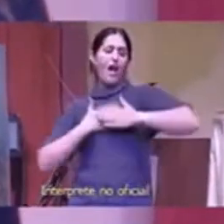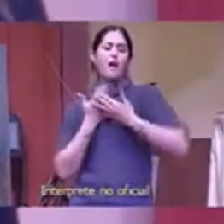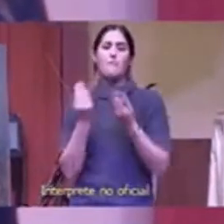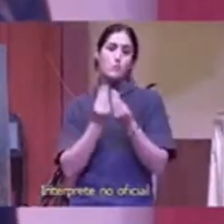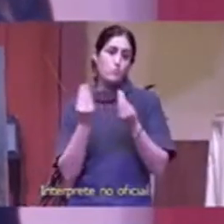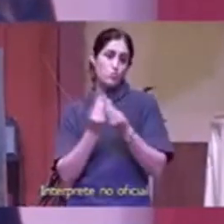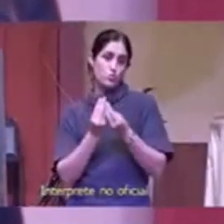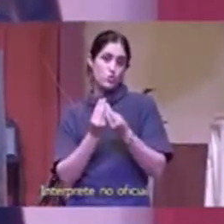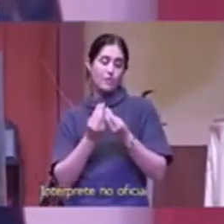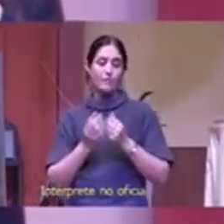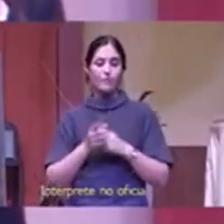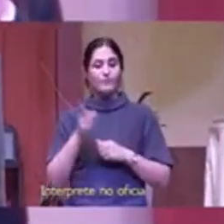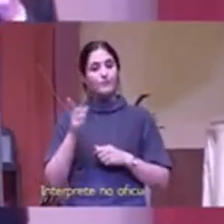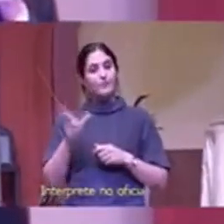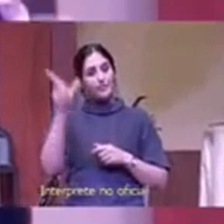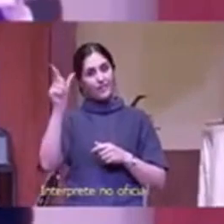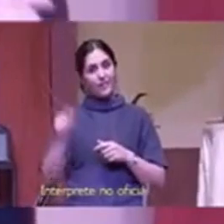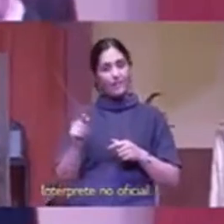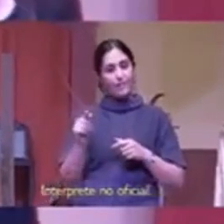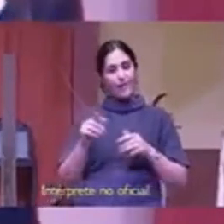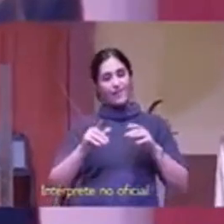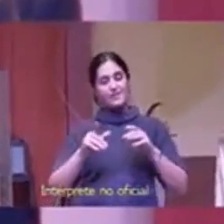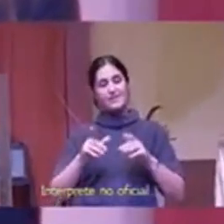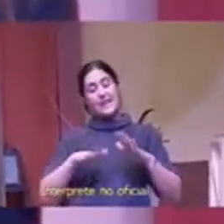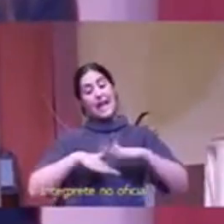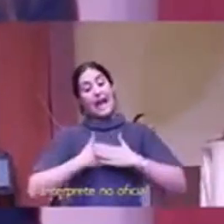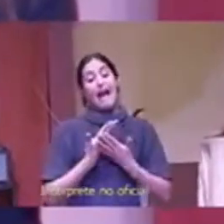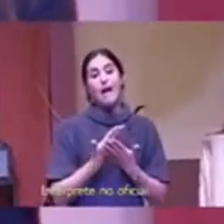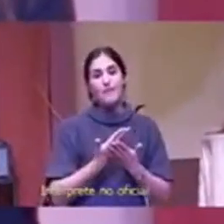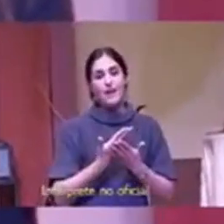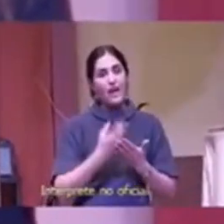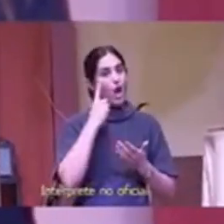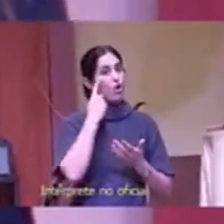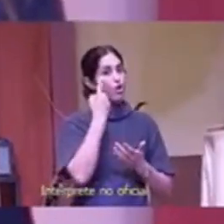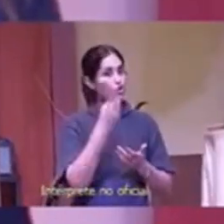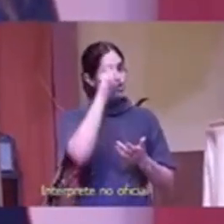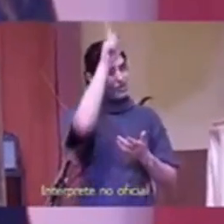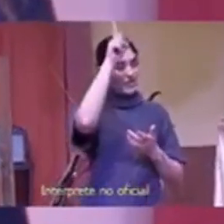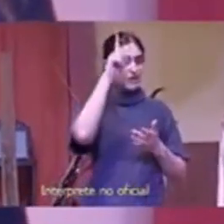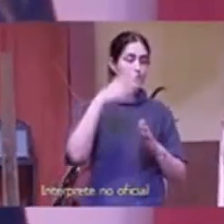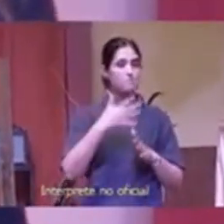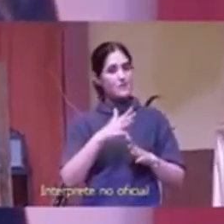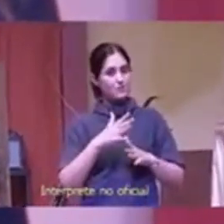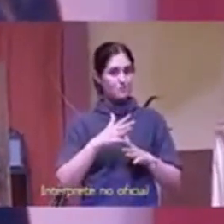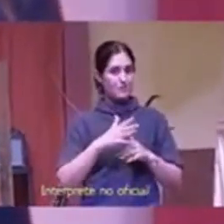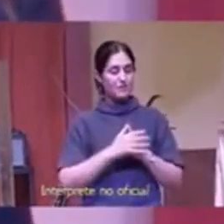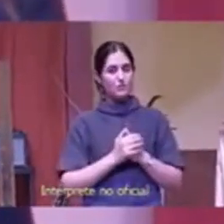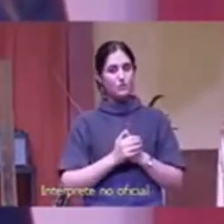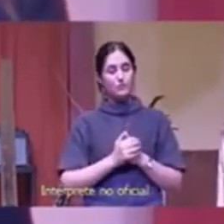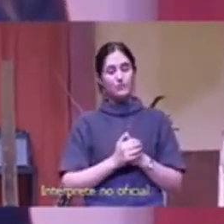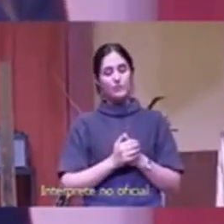no todos en ese país aman a los cristianos pero yo soy misionero